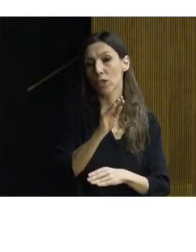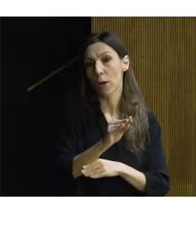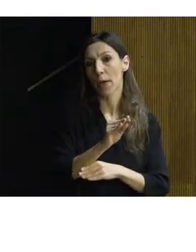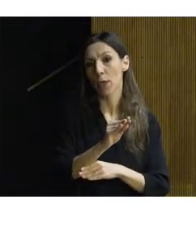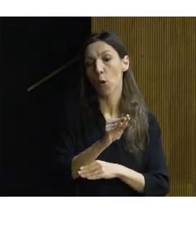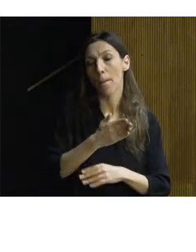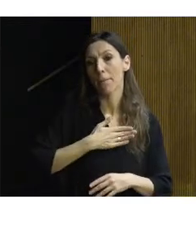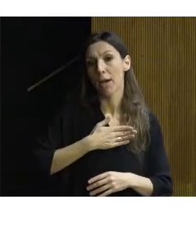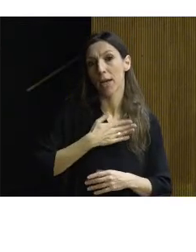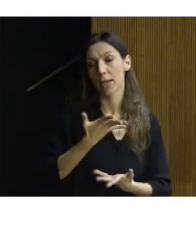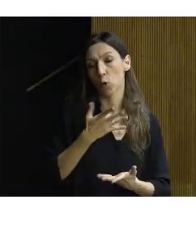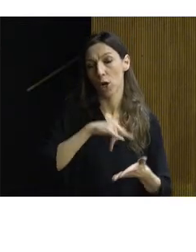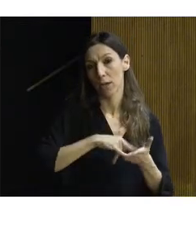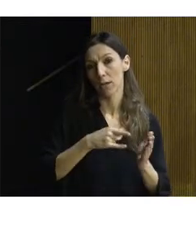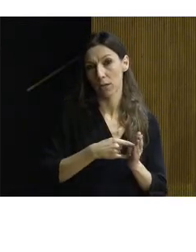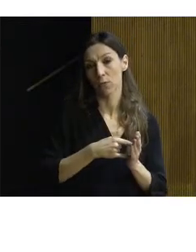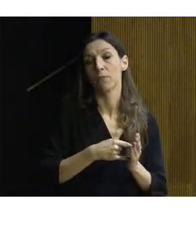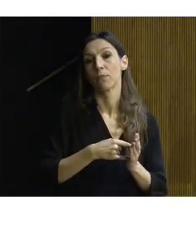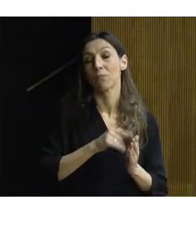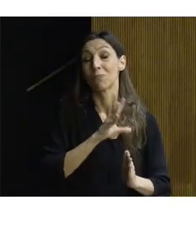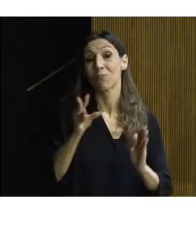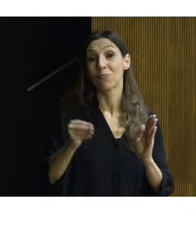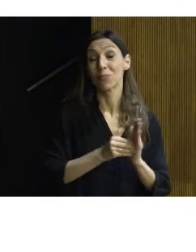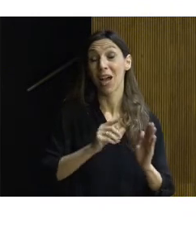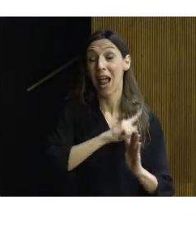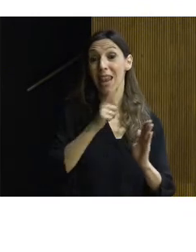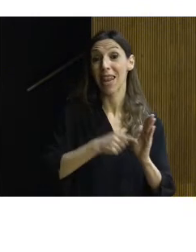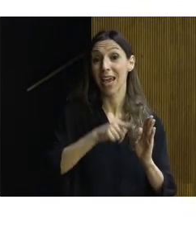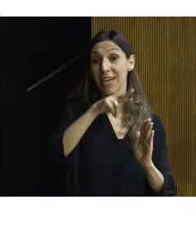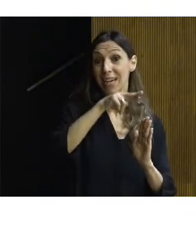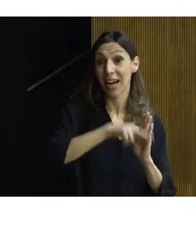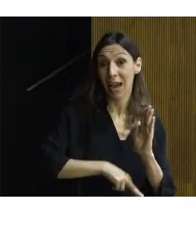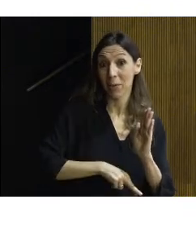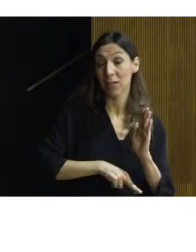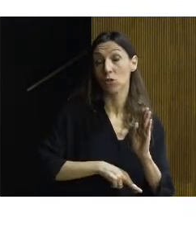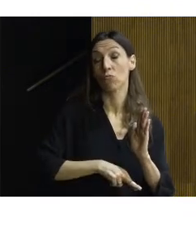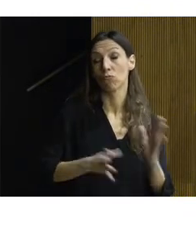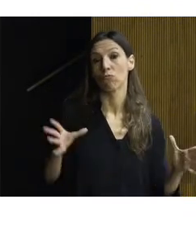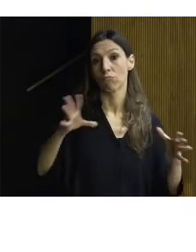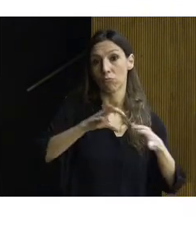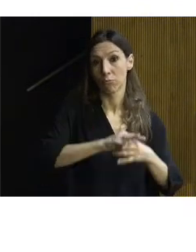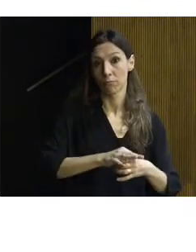sencillamente aplicando estrictamente las leyes y los reglamentos promulgados a estos efectos.